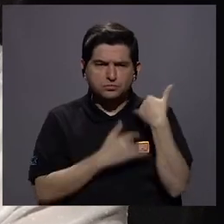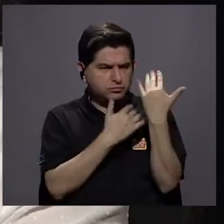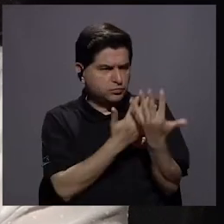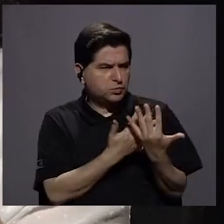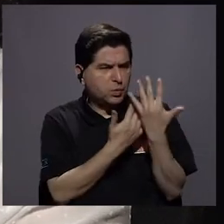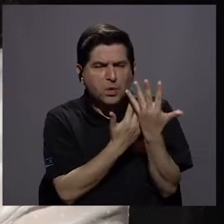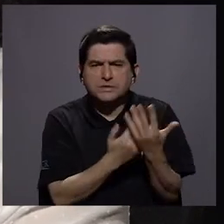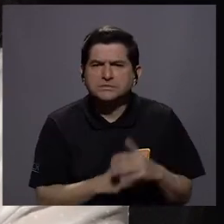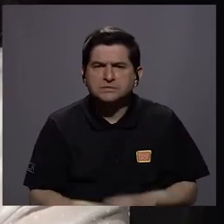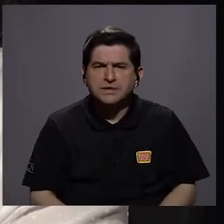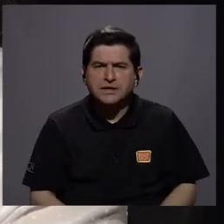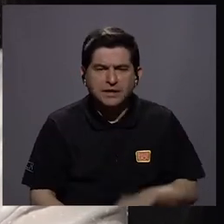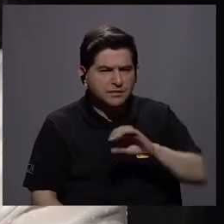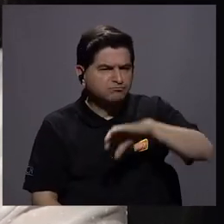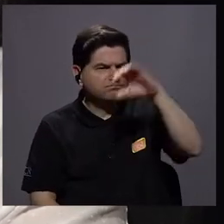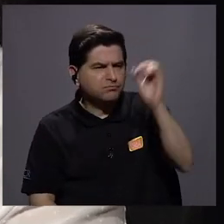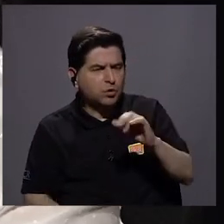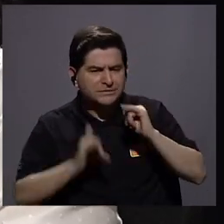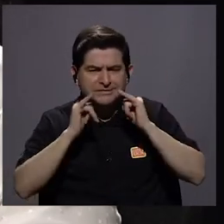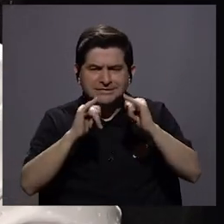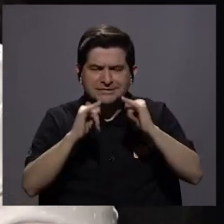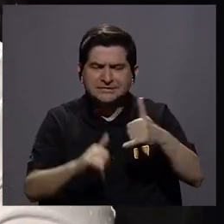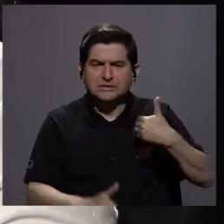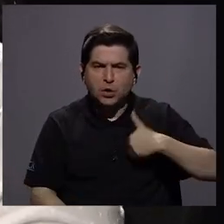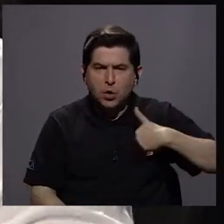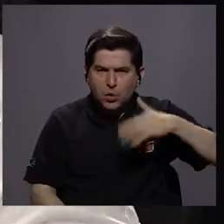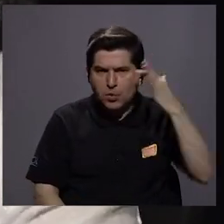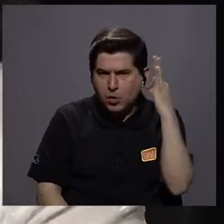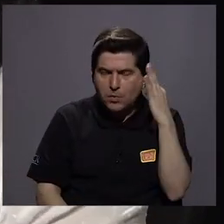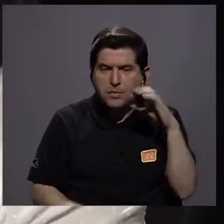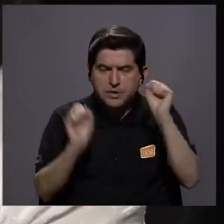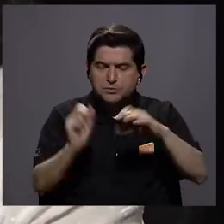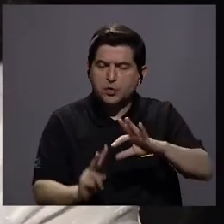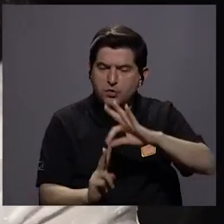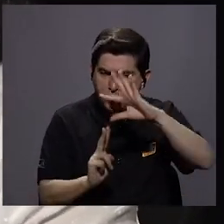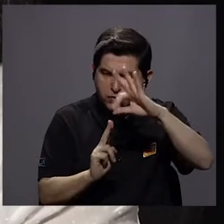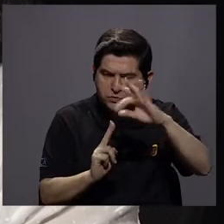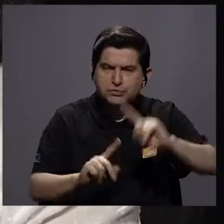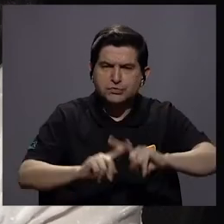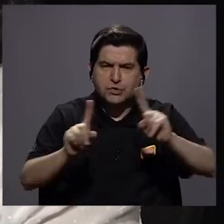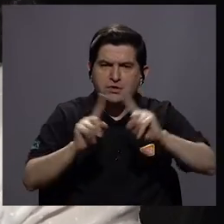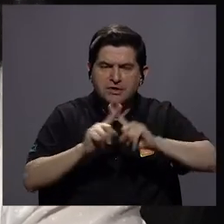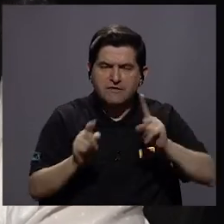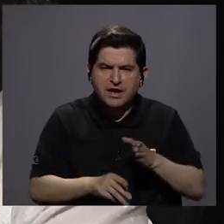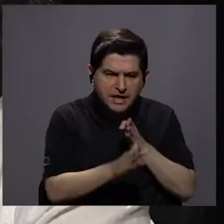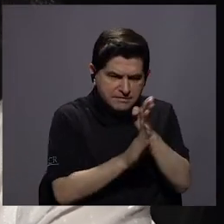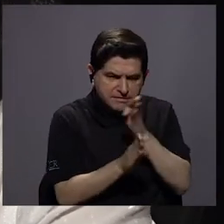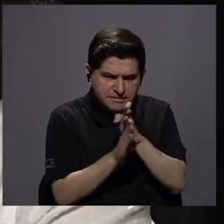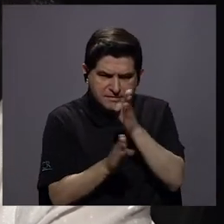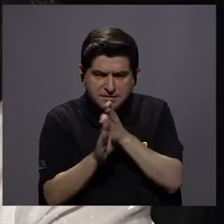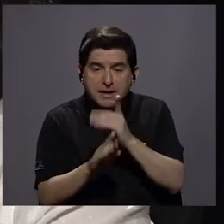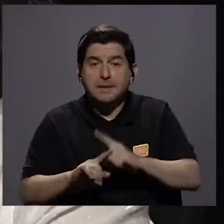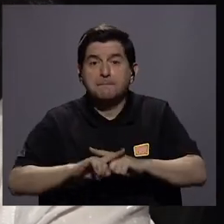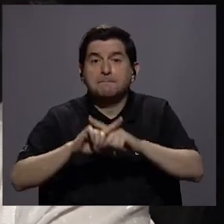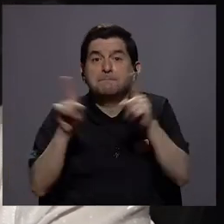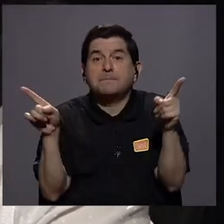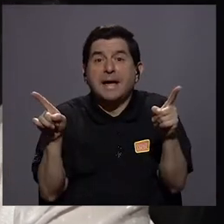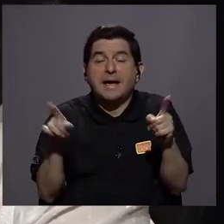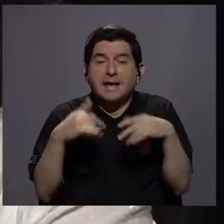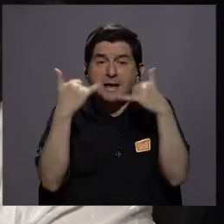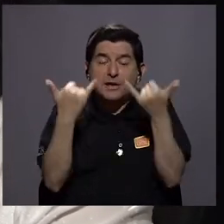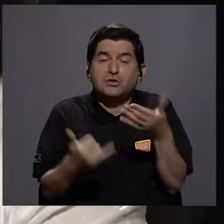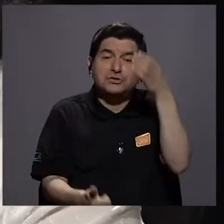hubiera un porcentaje igual de hombres y mujeres que optaran por las diferentes disciplinas. Pero resulta que ya